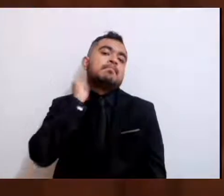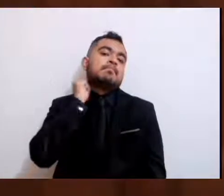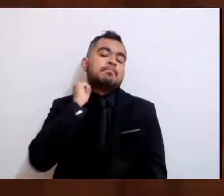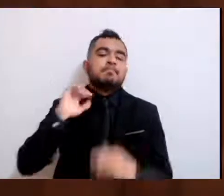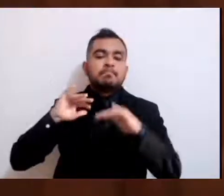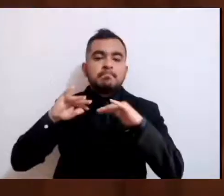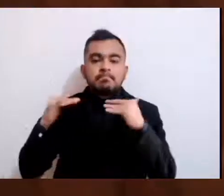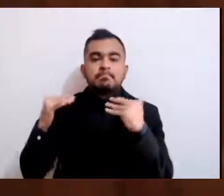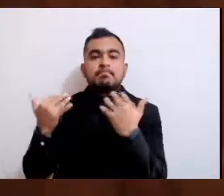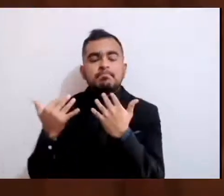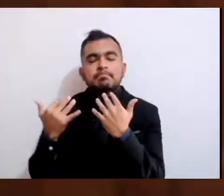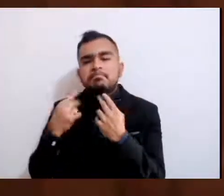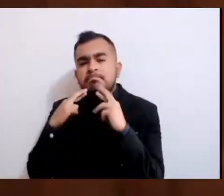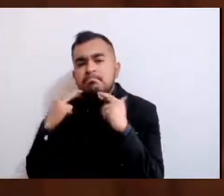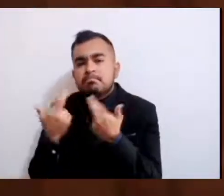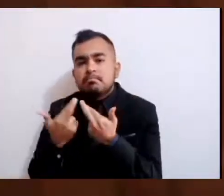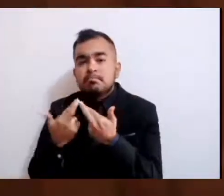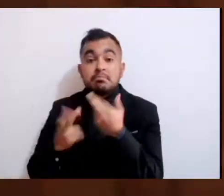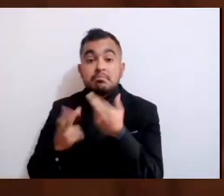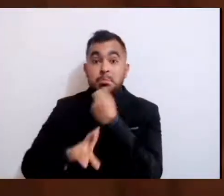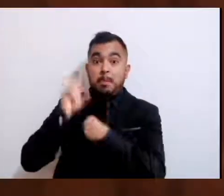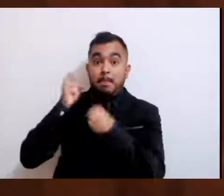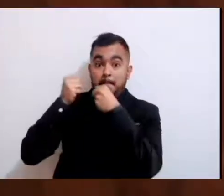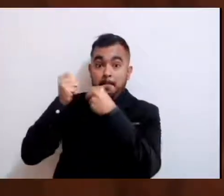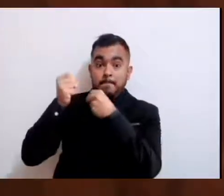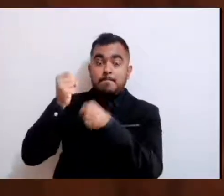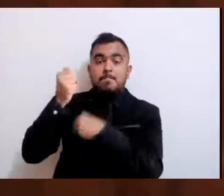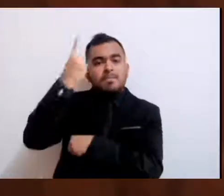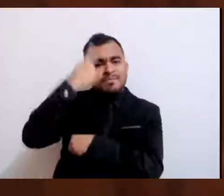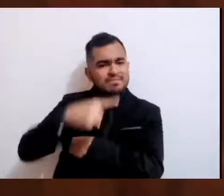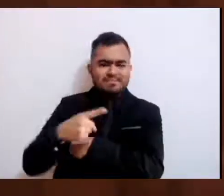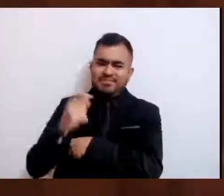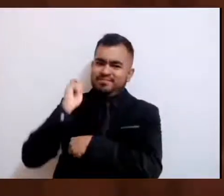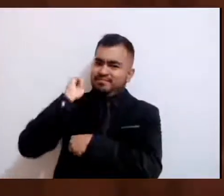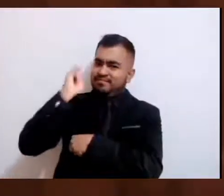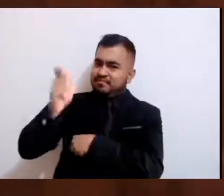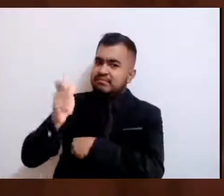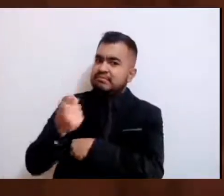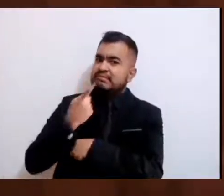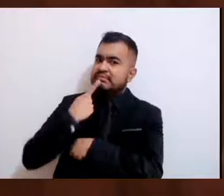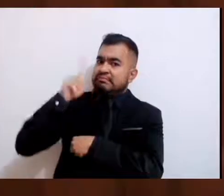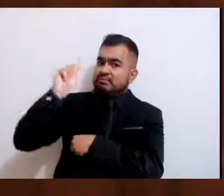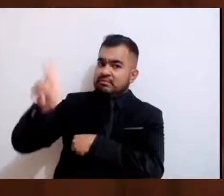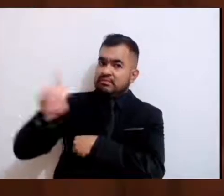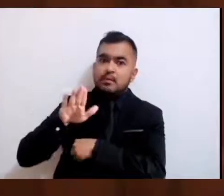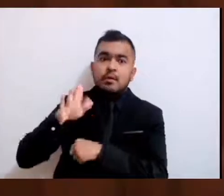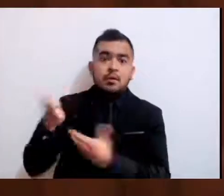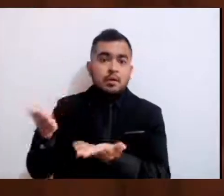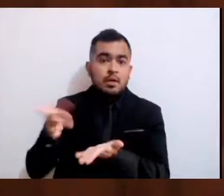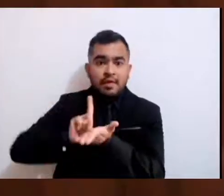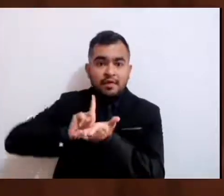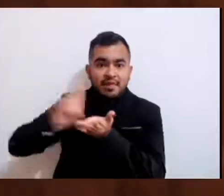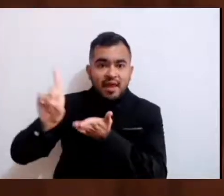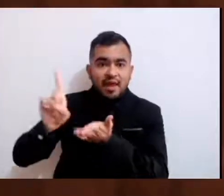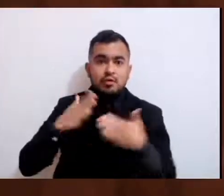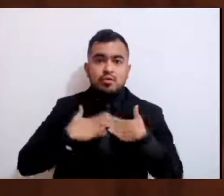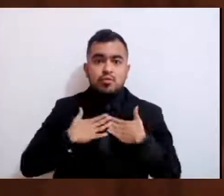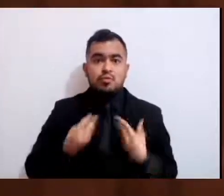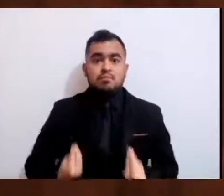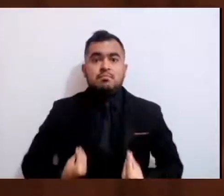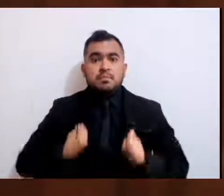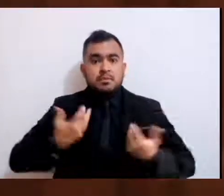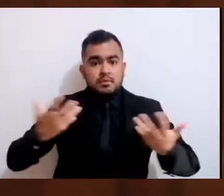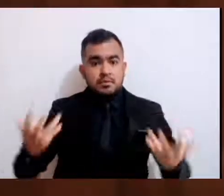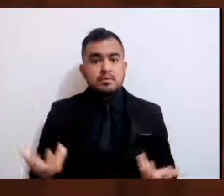reclamar su derecho a vivir, su derecho a la seguridad,